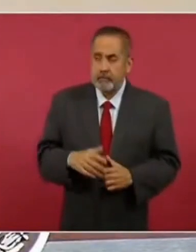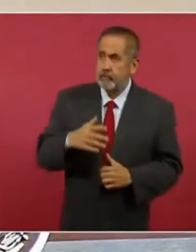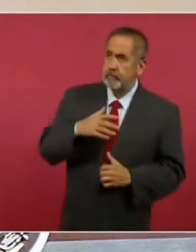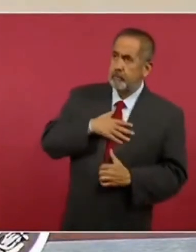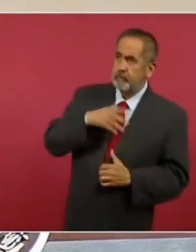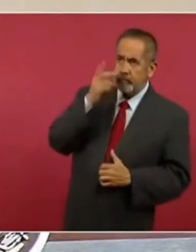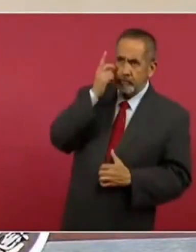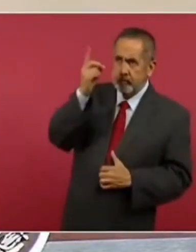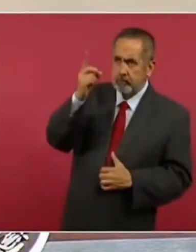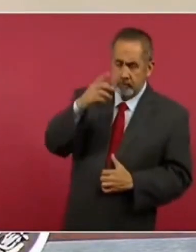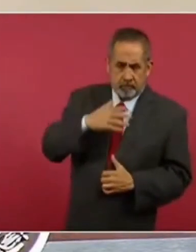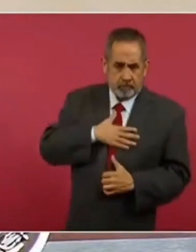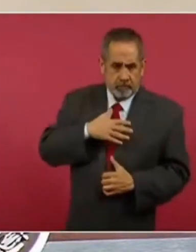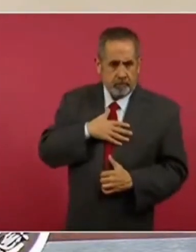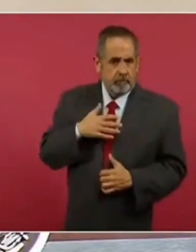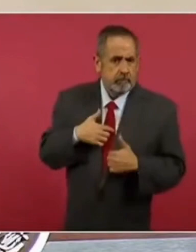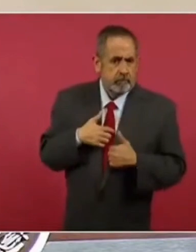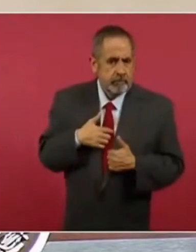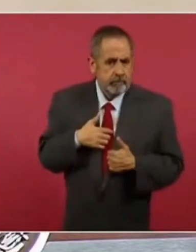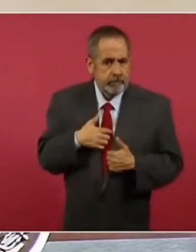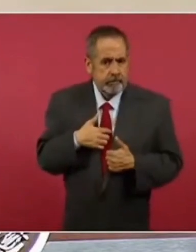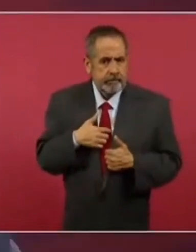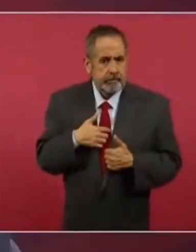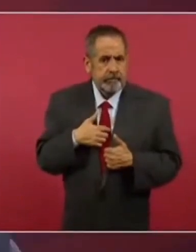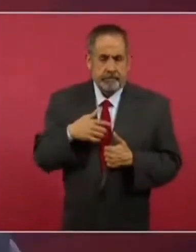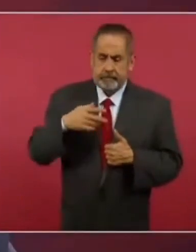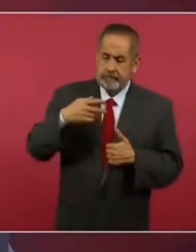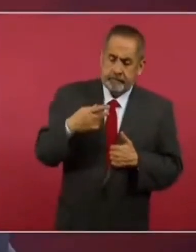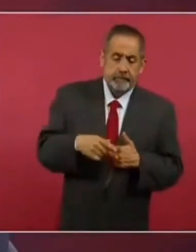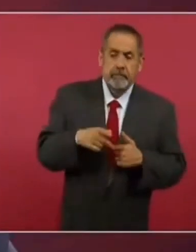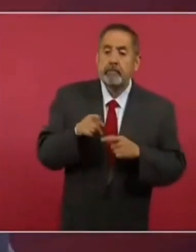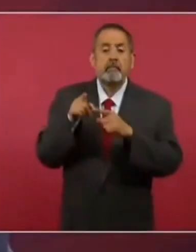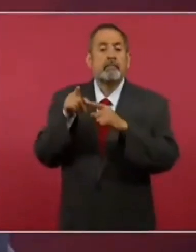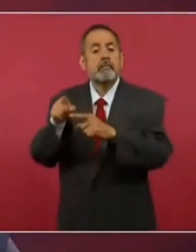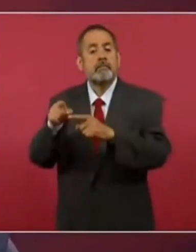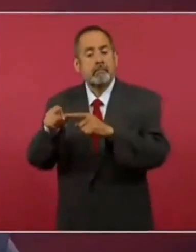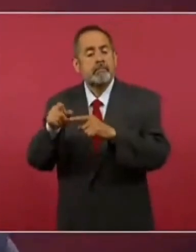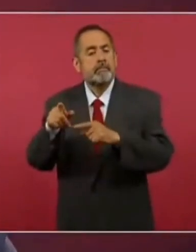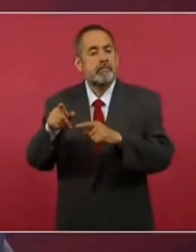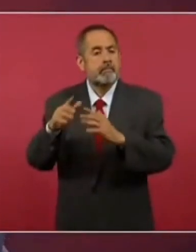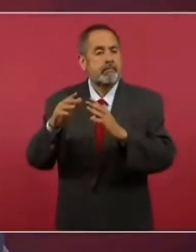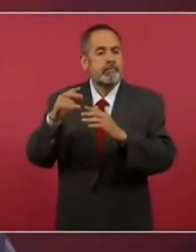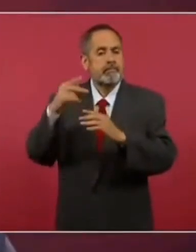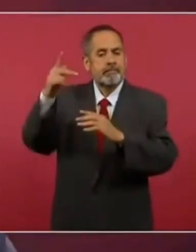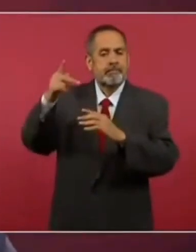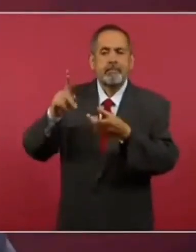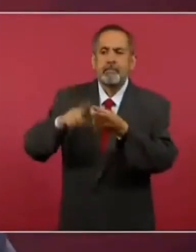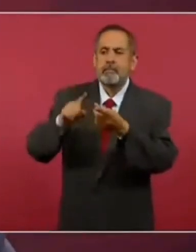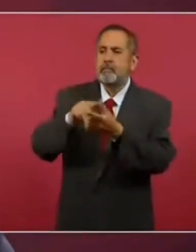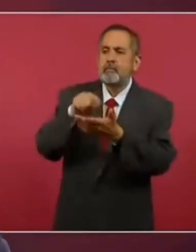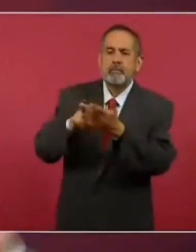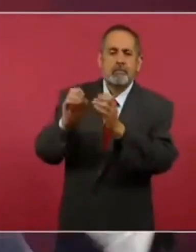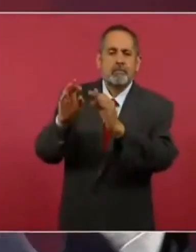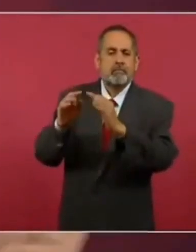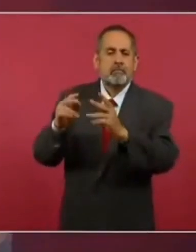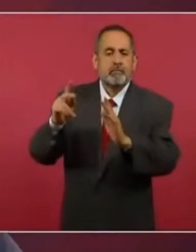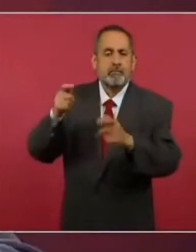posesionario, ¿no? Es la casa de subastas la que tiene que acreditar cuál ha sido,